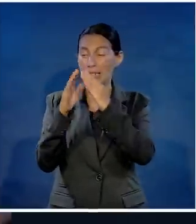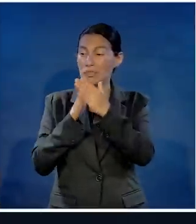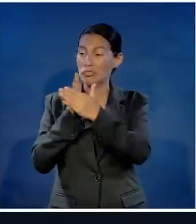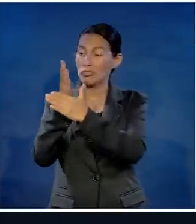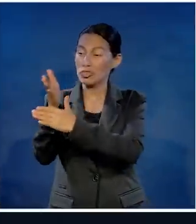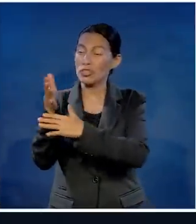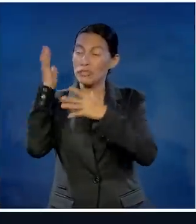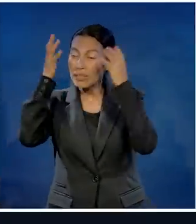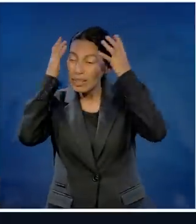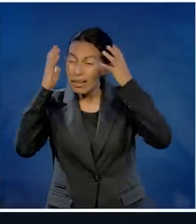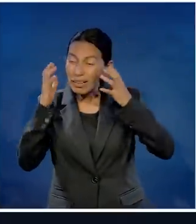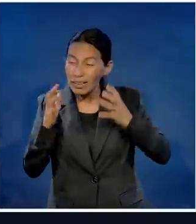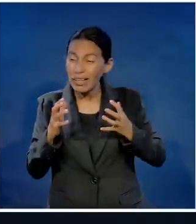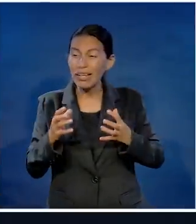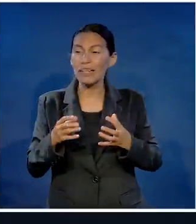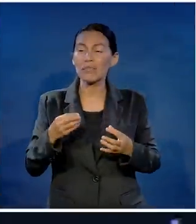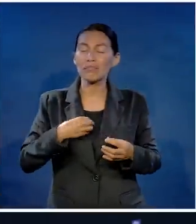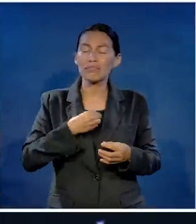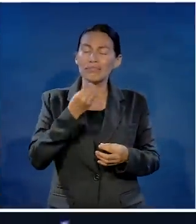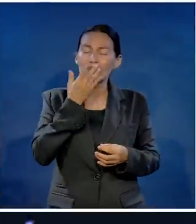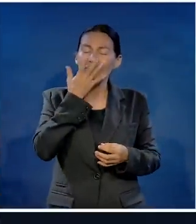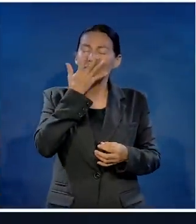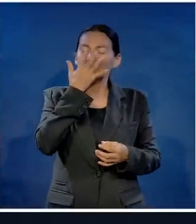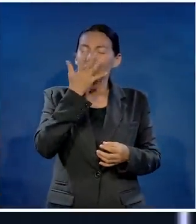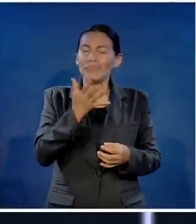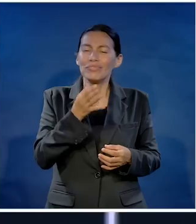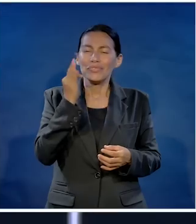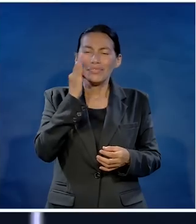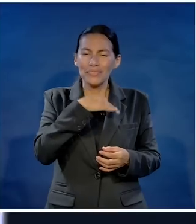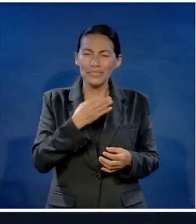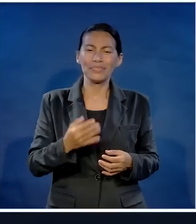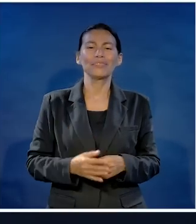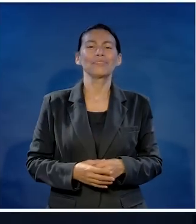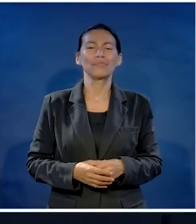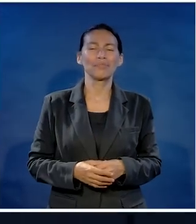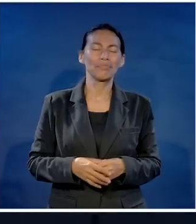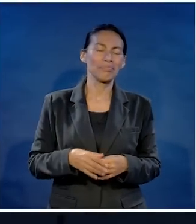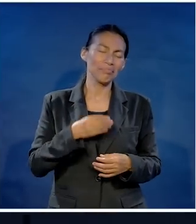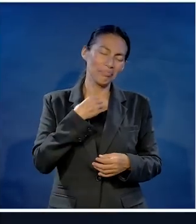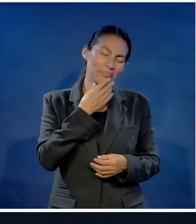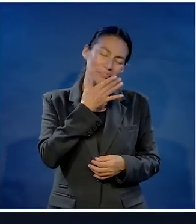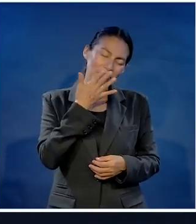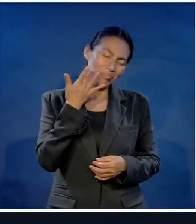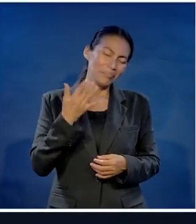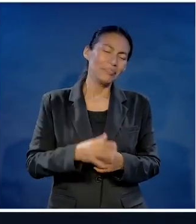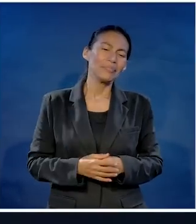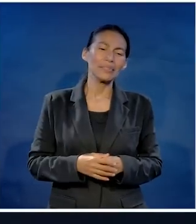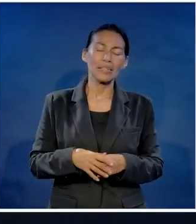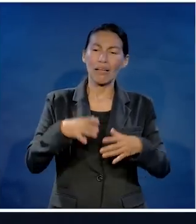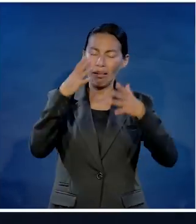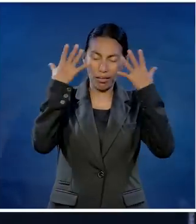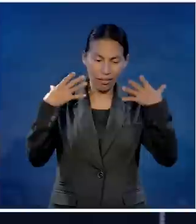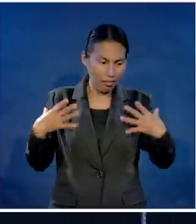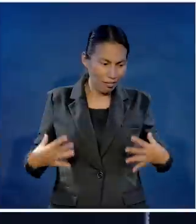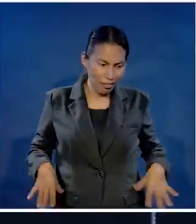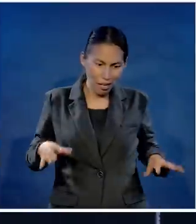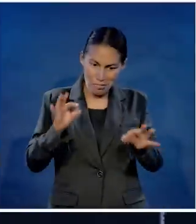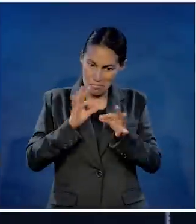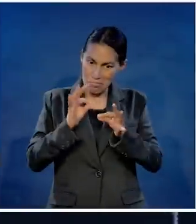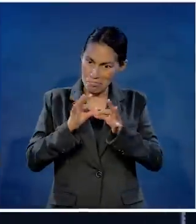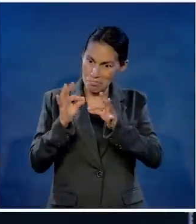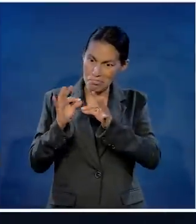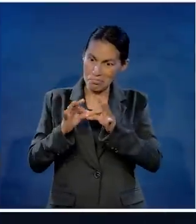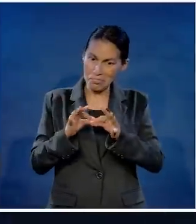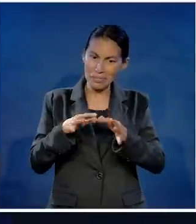casa me eché un baño rápido me bañé con perfume de ese que no es original pero huele igual muy bien me bañé me alisté